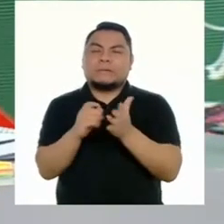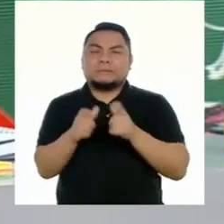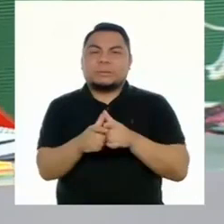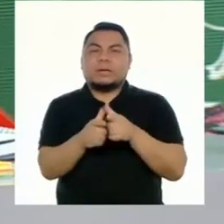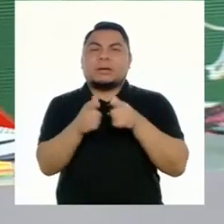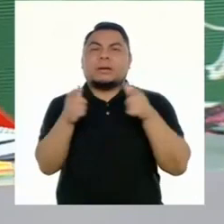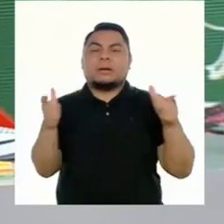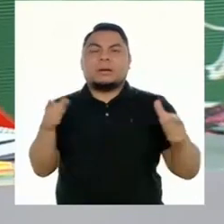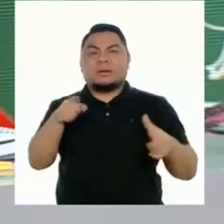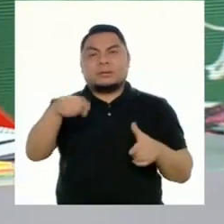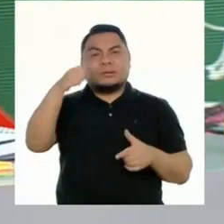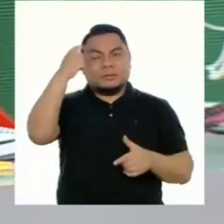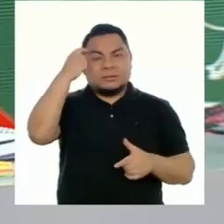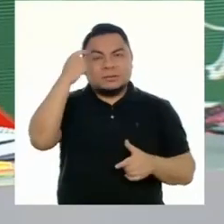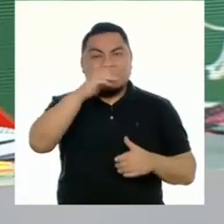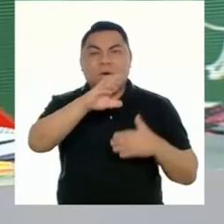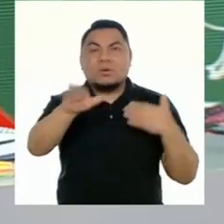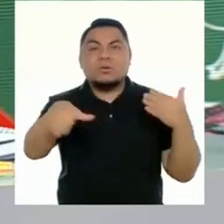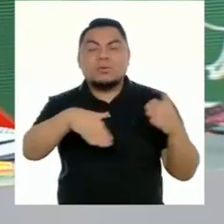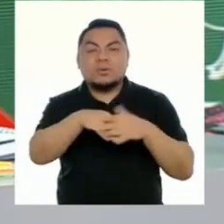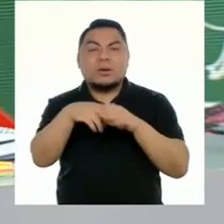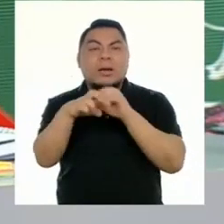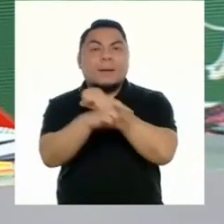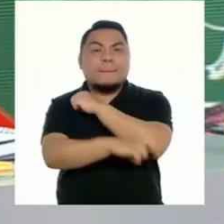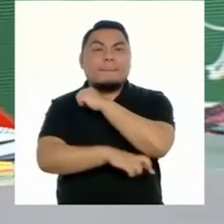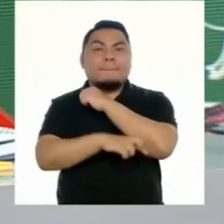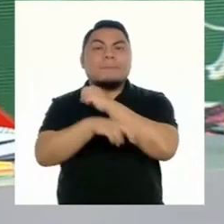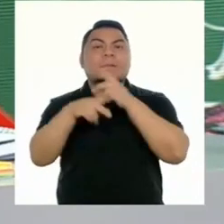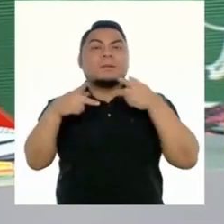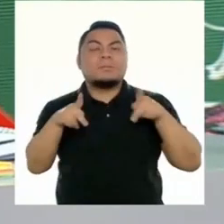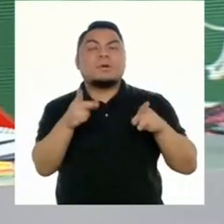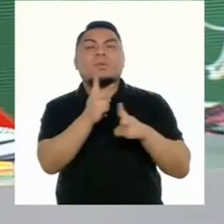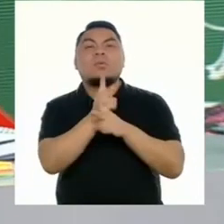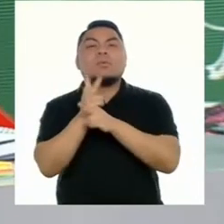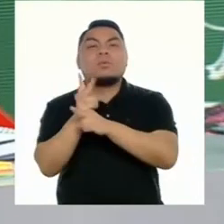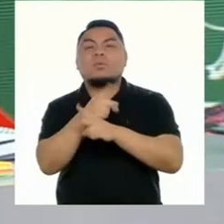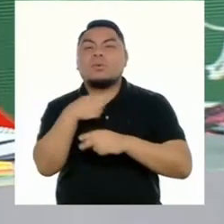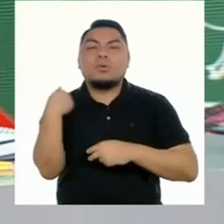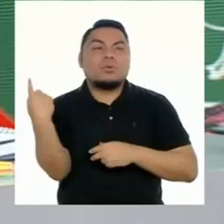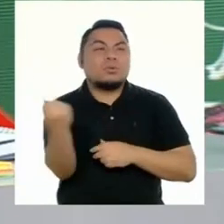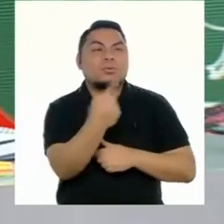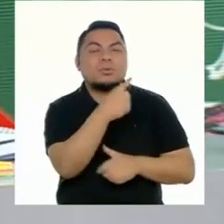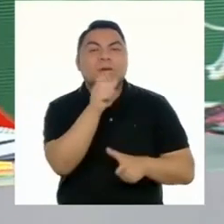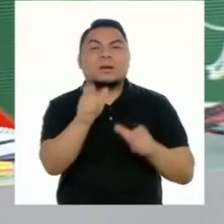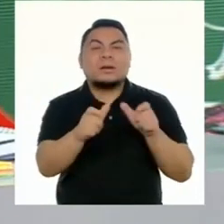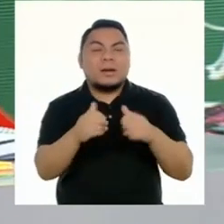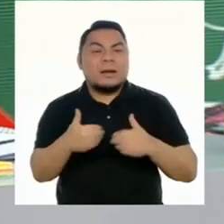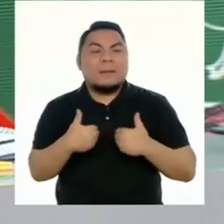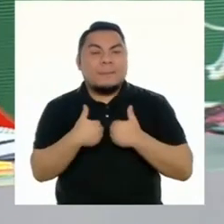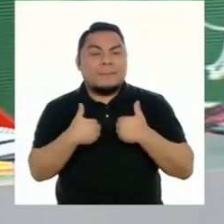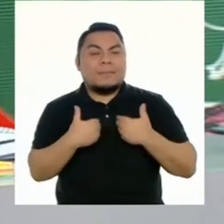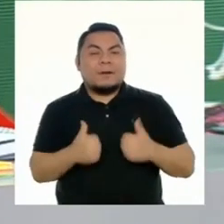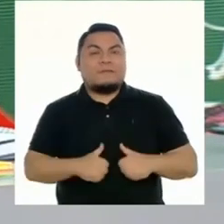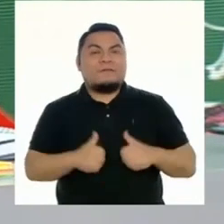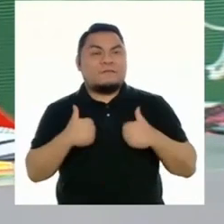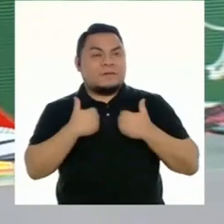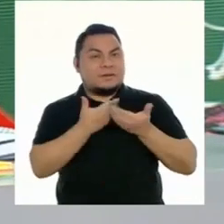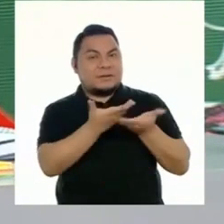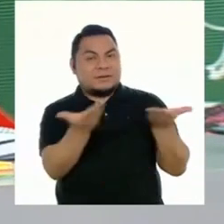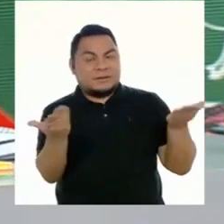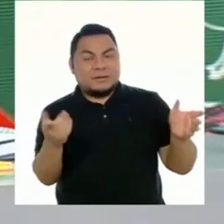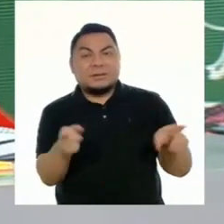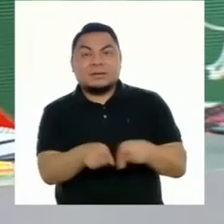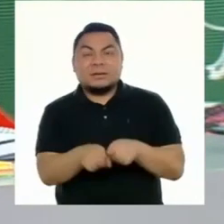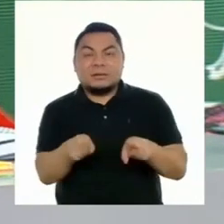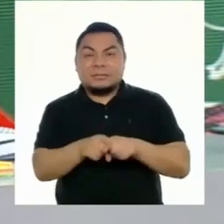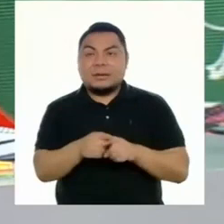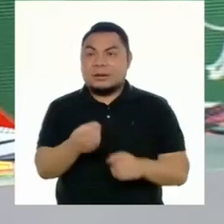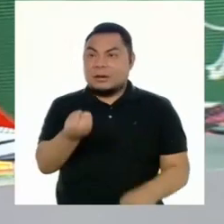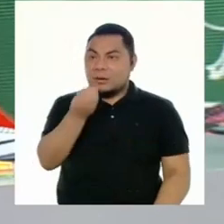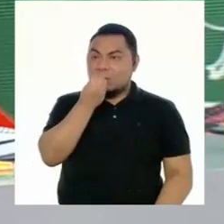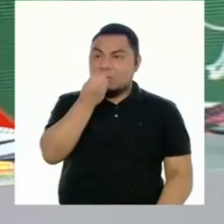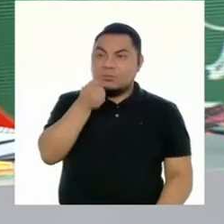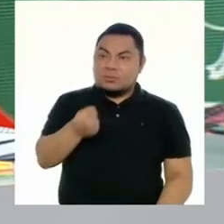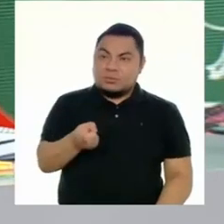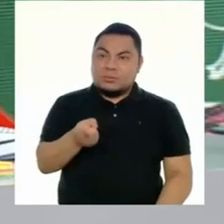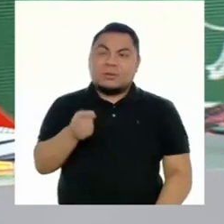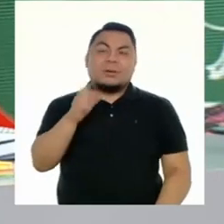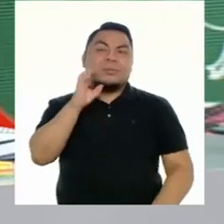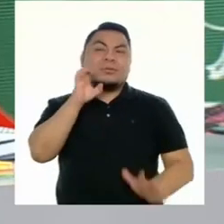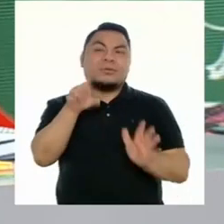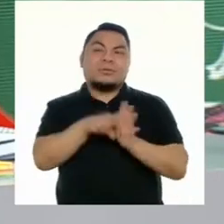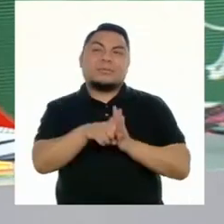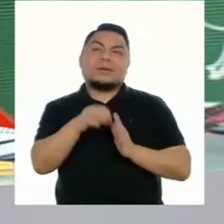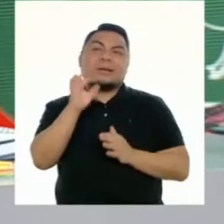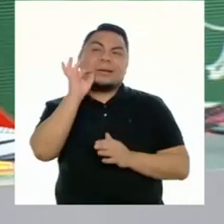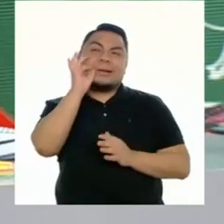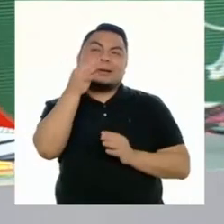grande que tome en cuenta todo el país y que nos permita cuidar a todos los seres que habitan en él, además de nuestros alimentos, como